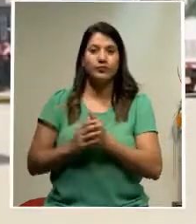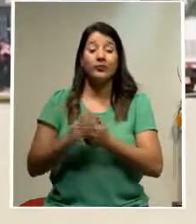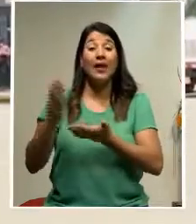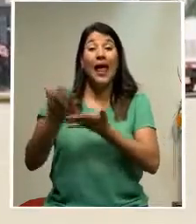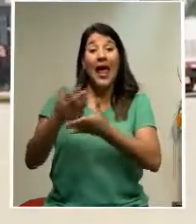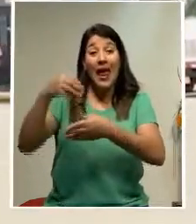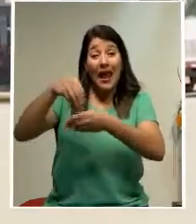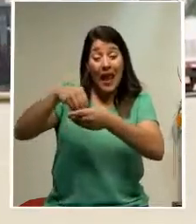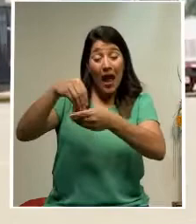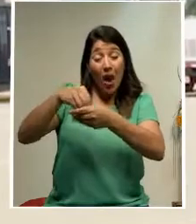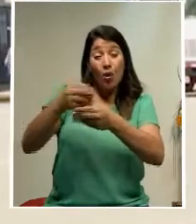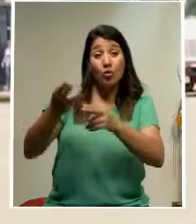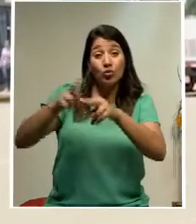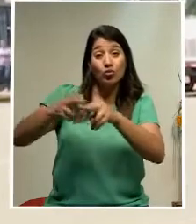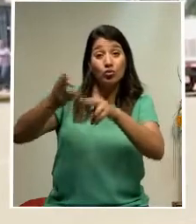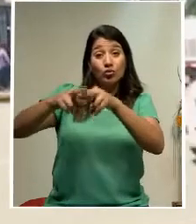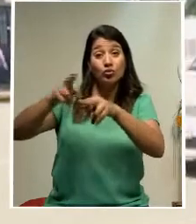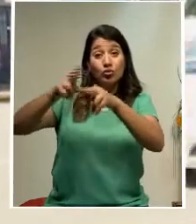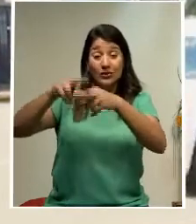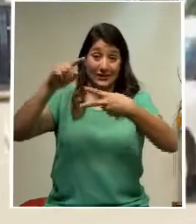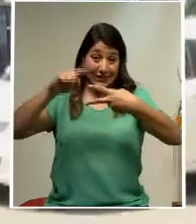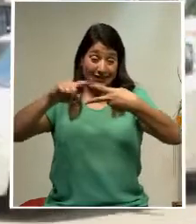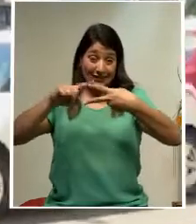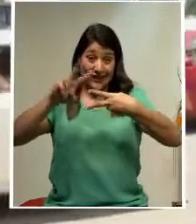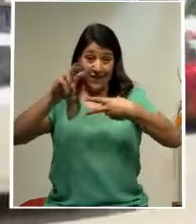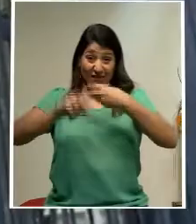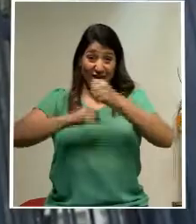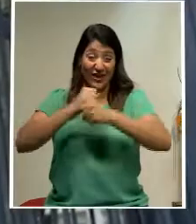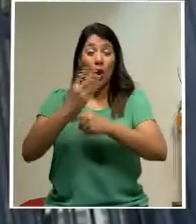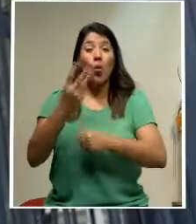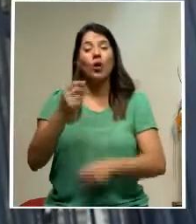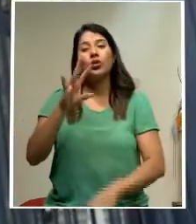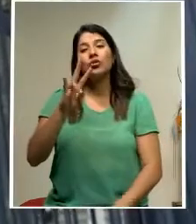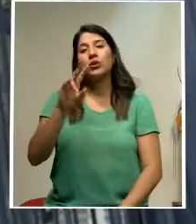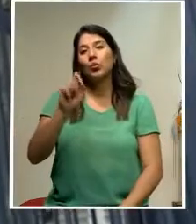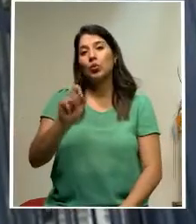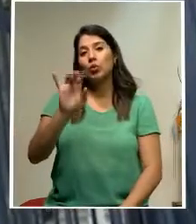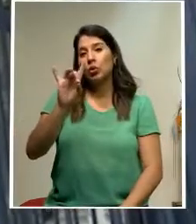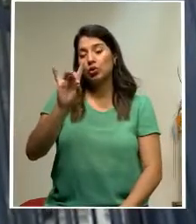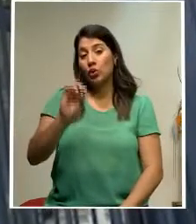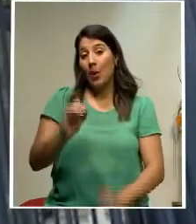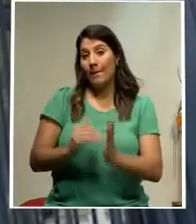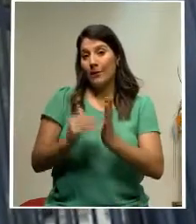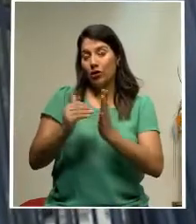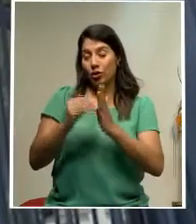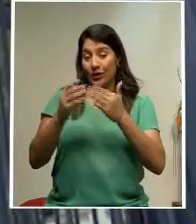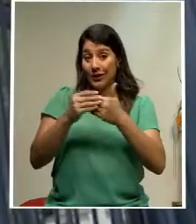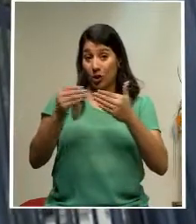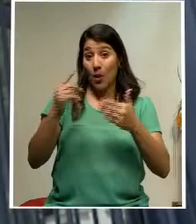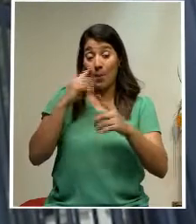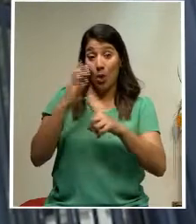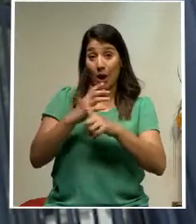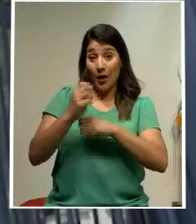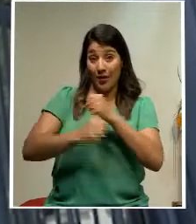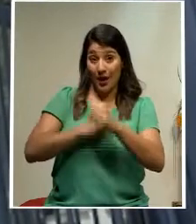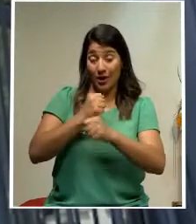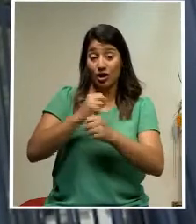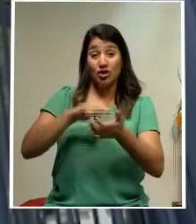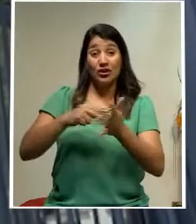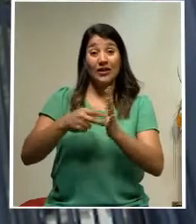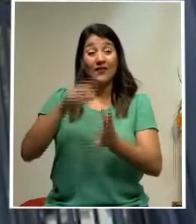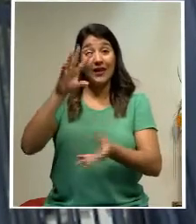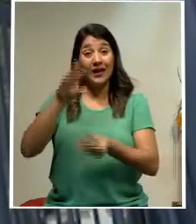intereses con el crédito a 20 años es de 7.8 millones de dólares por cada año en vigencia, es decir,